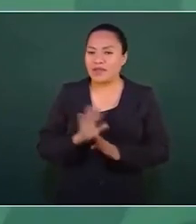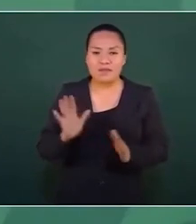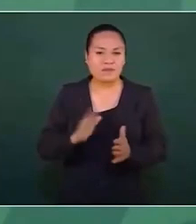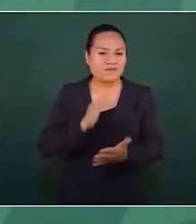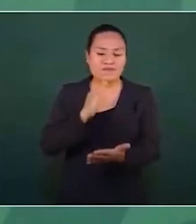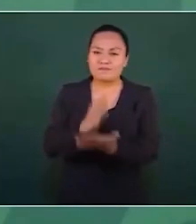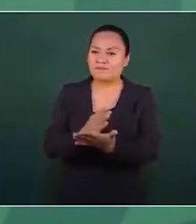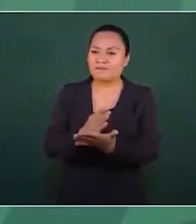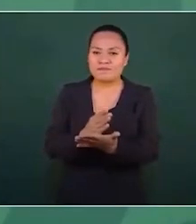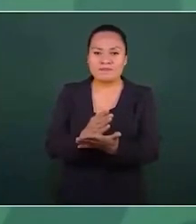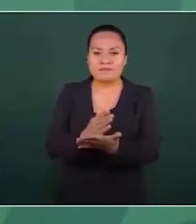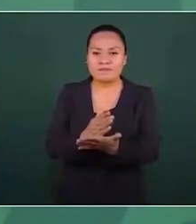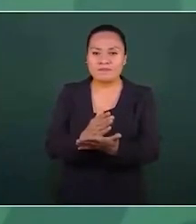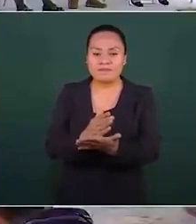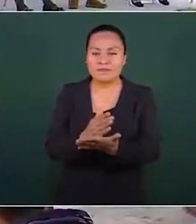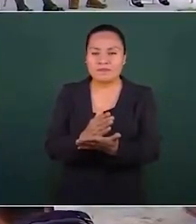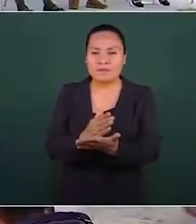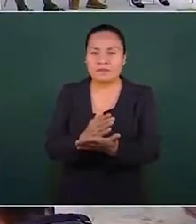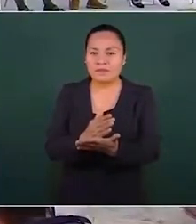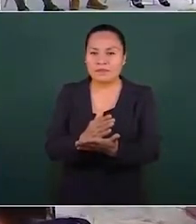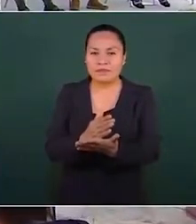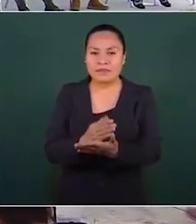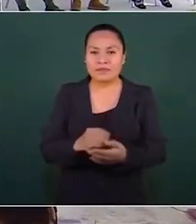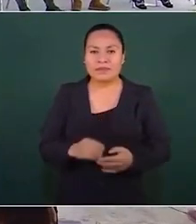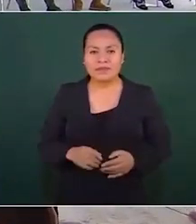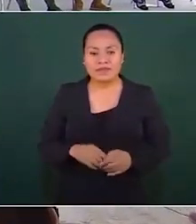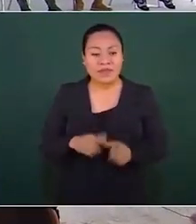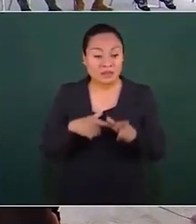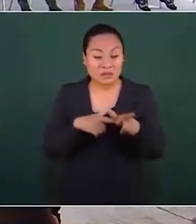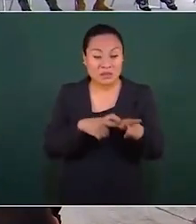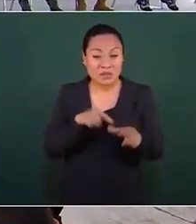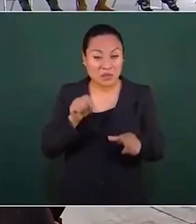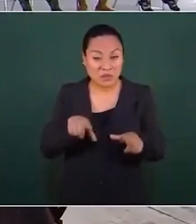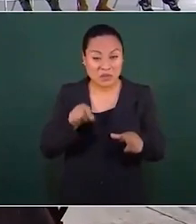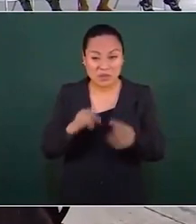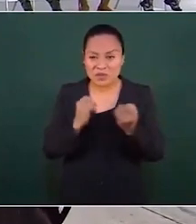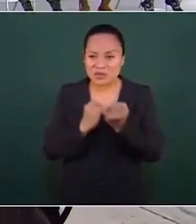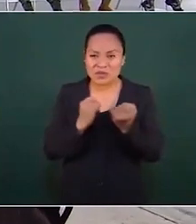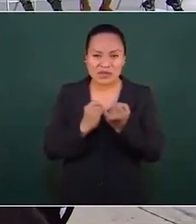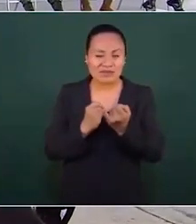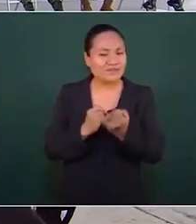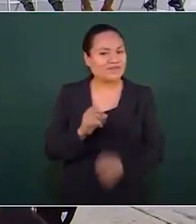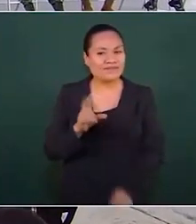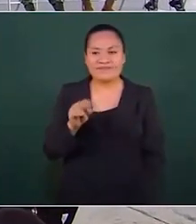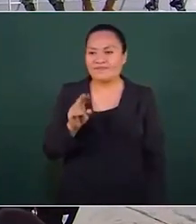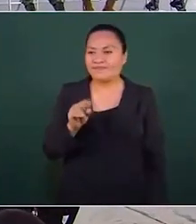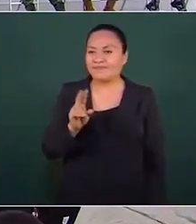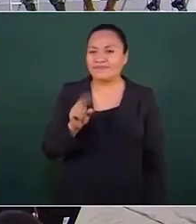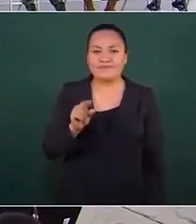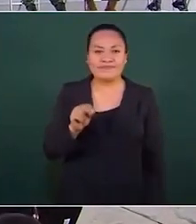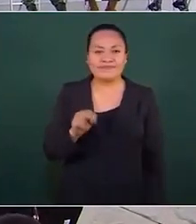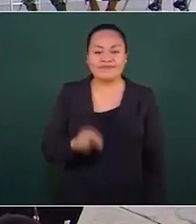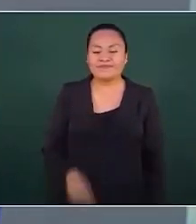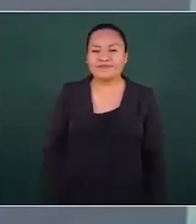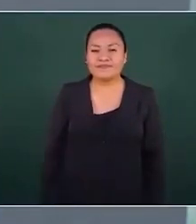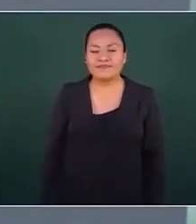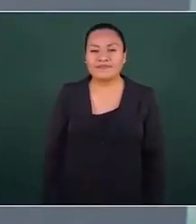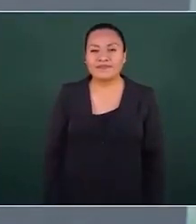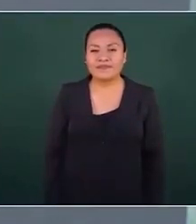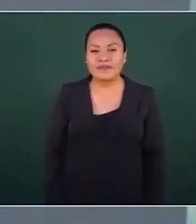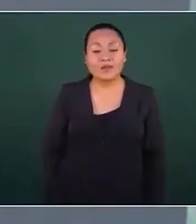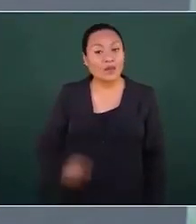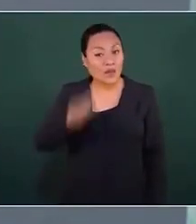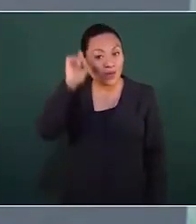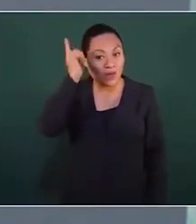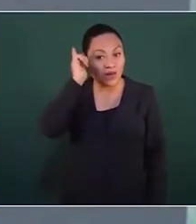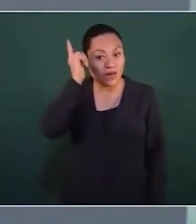rompiendo ese monopolio y yo espero que pronto